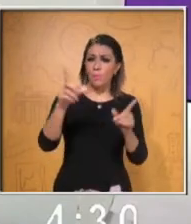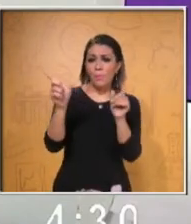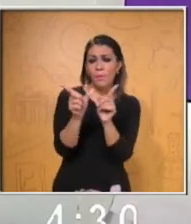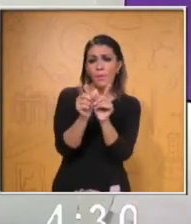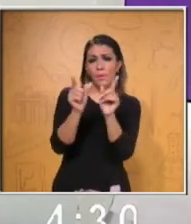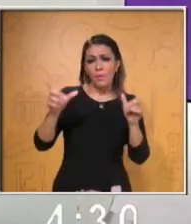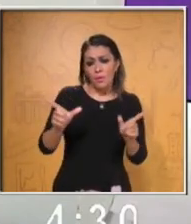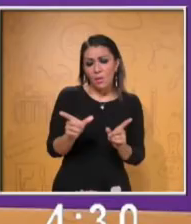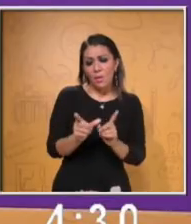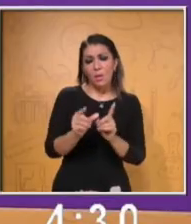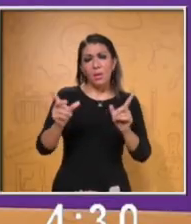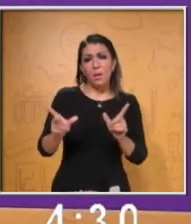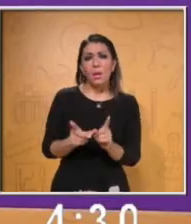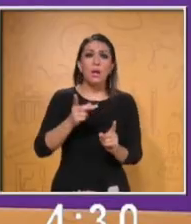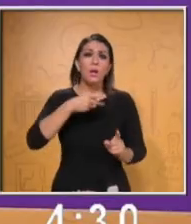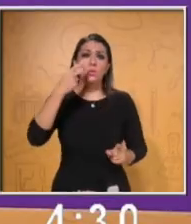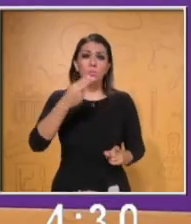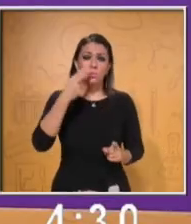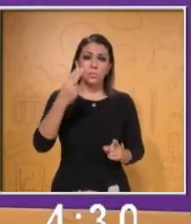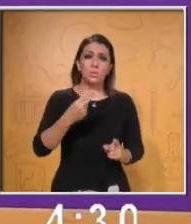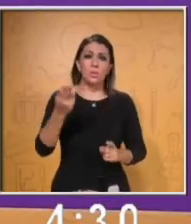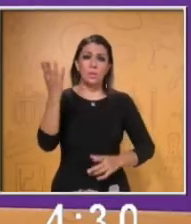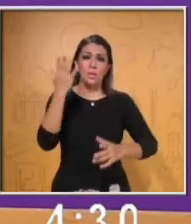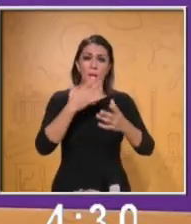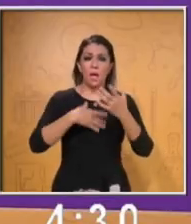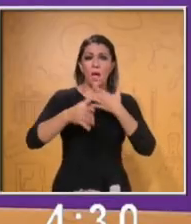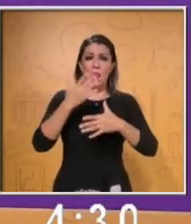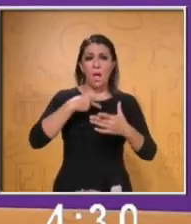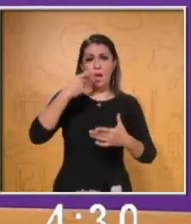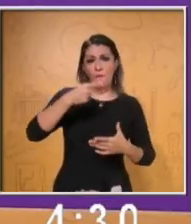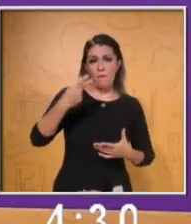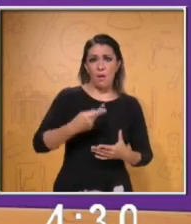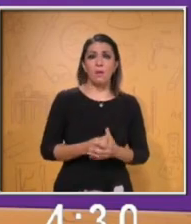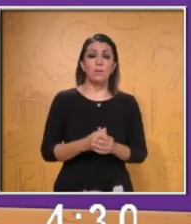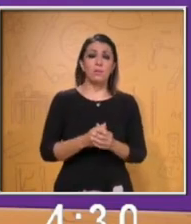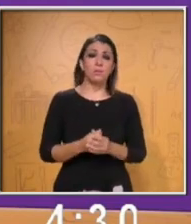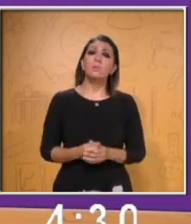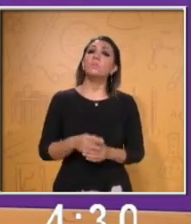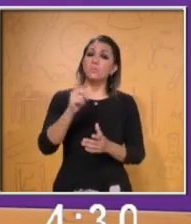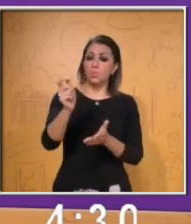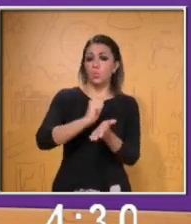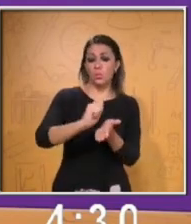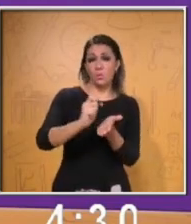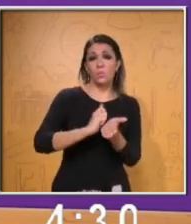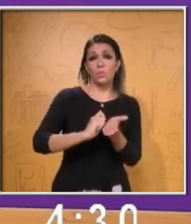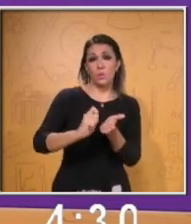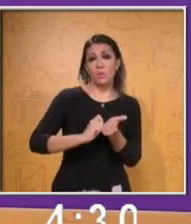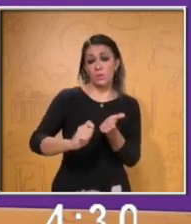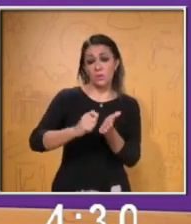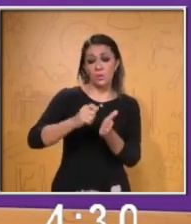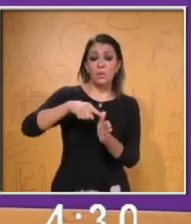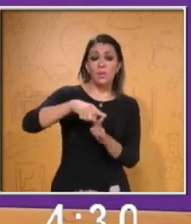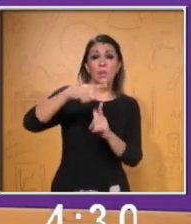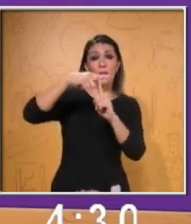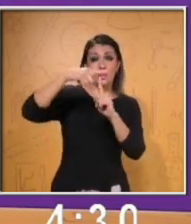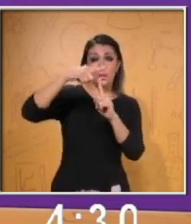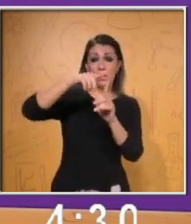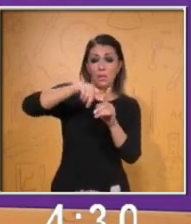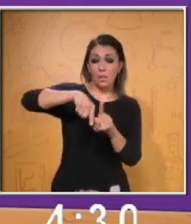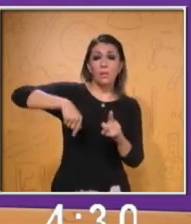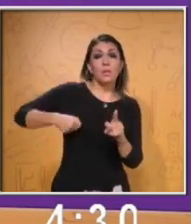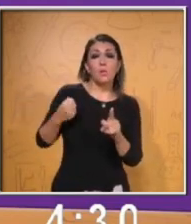puedas utilizar en los diferentes momentos de tu exposición. Entonces, las puedes registrar en tu carpeta de experiencias.